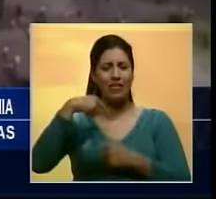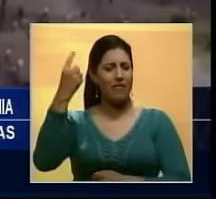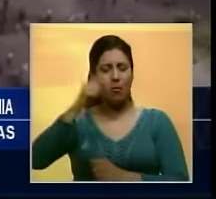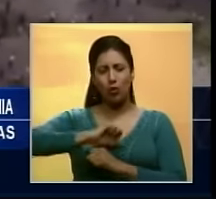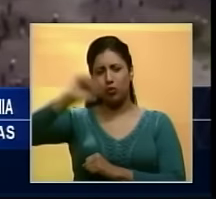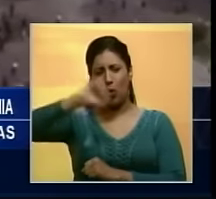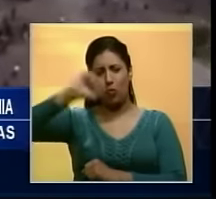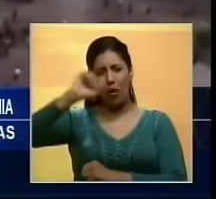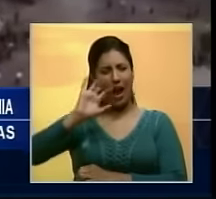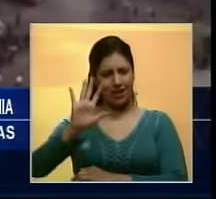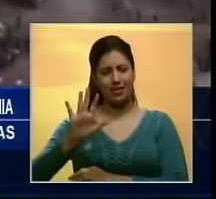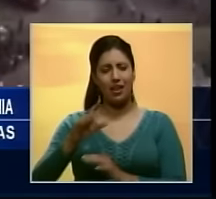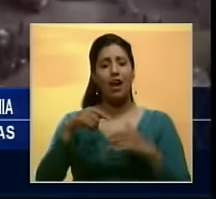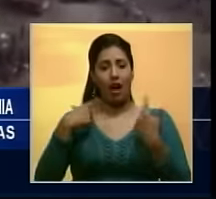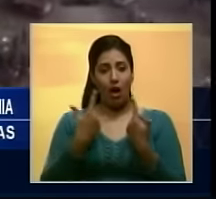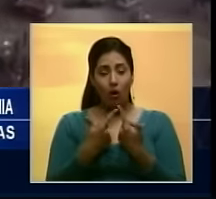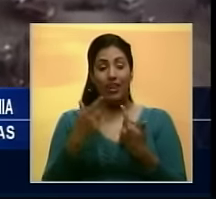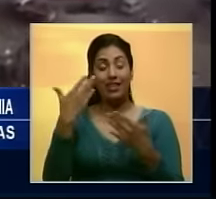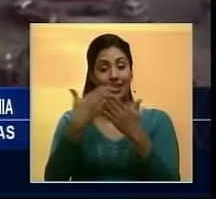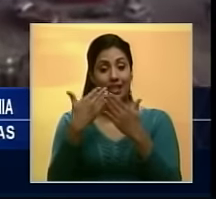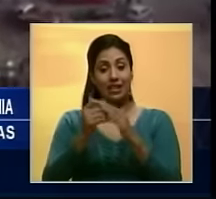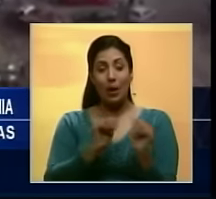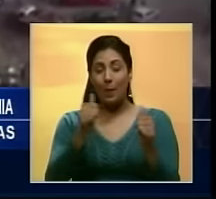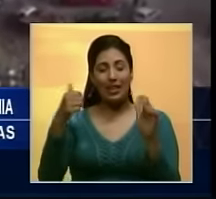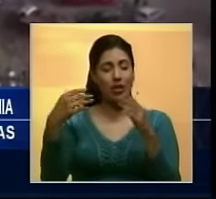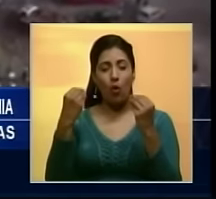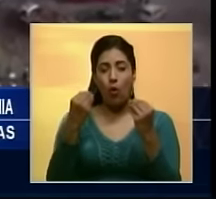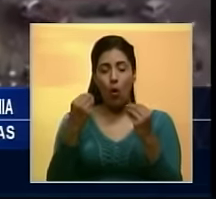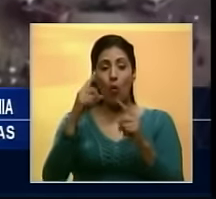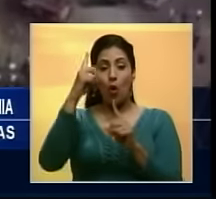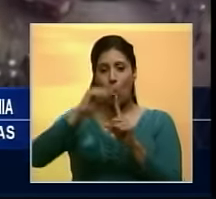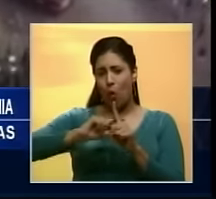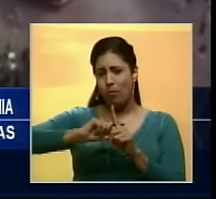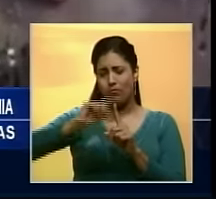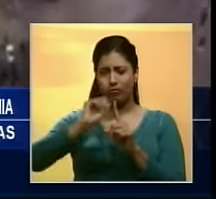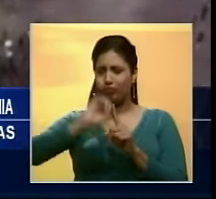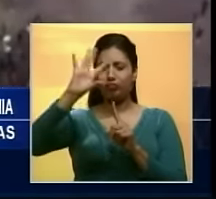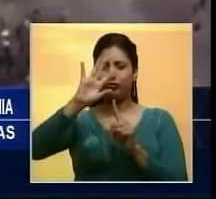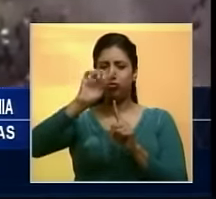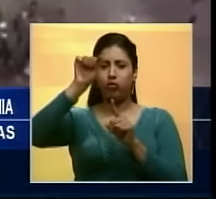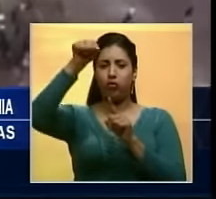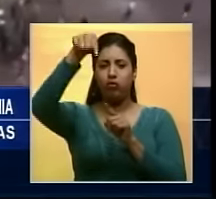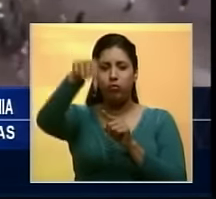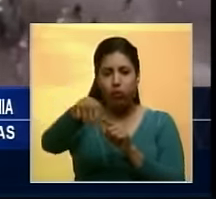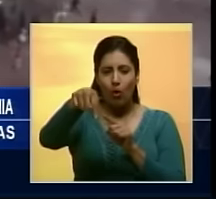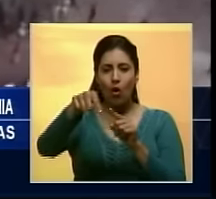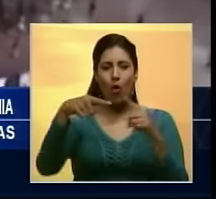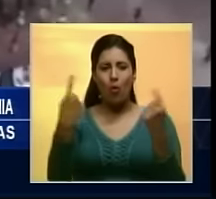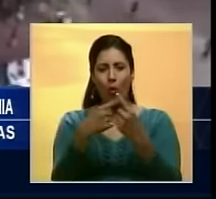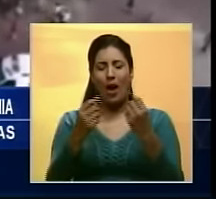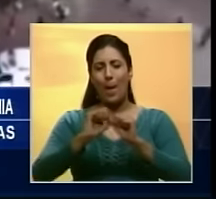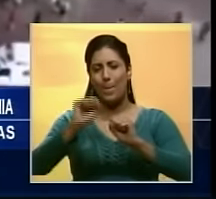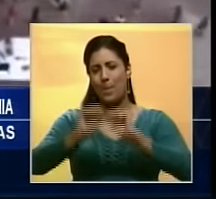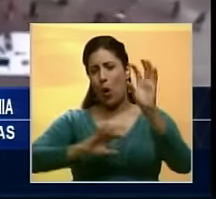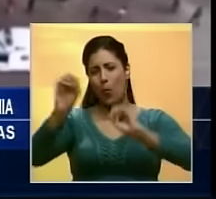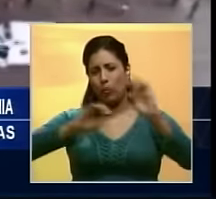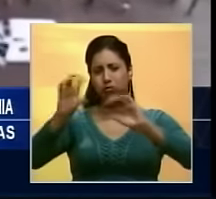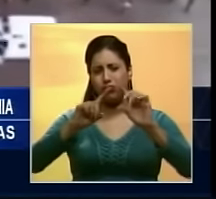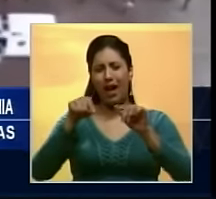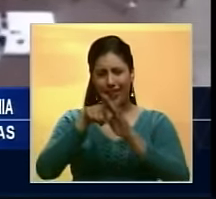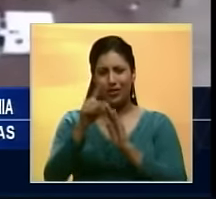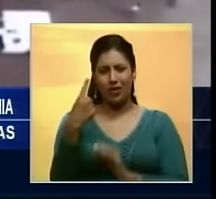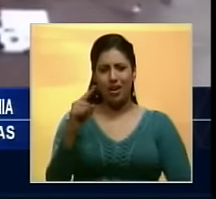artificiales. Según testigos, el accidente se habría producido cuando un cohete se prendió y aterrizó en una zona con gran cantidad de material